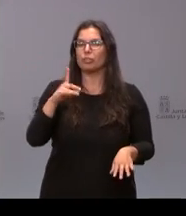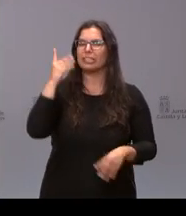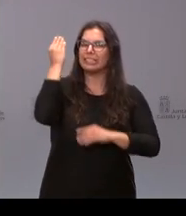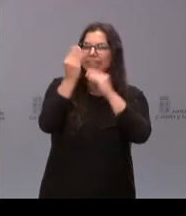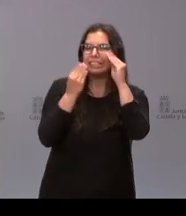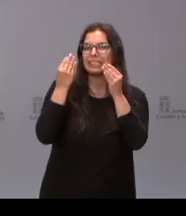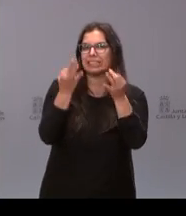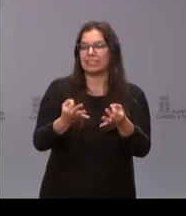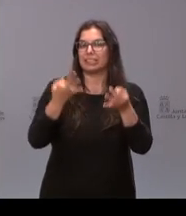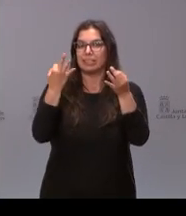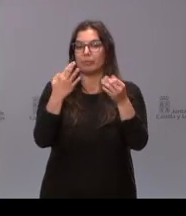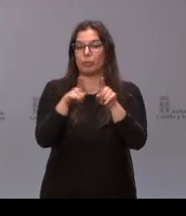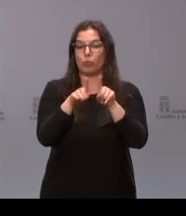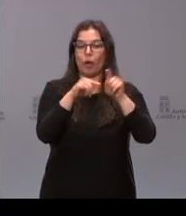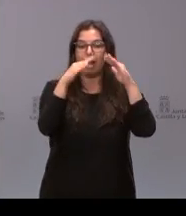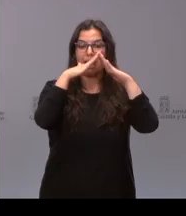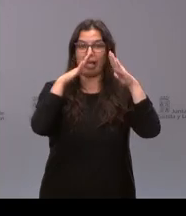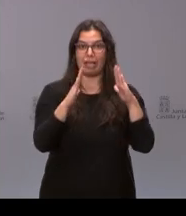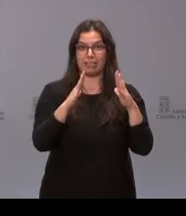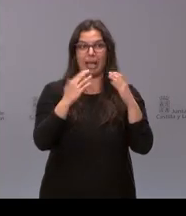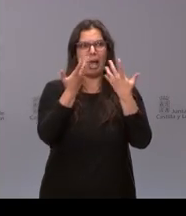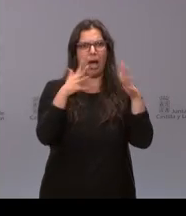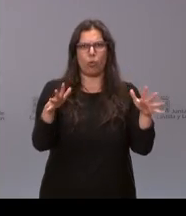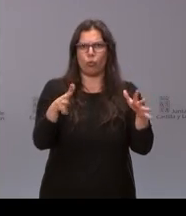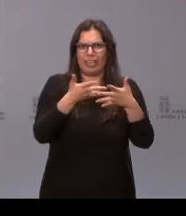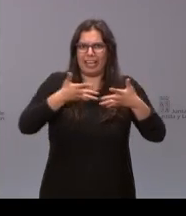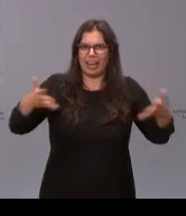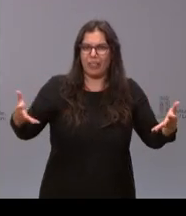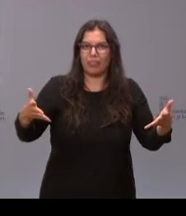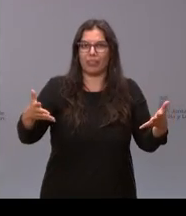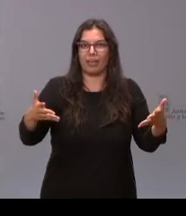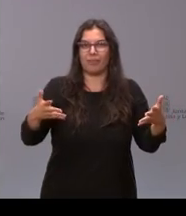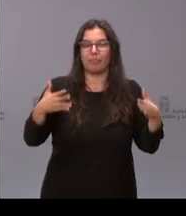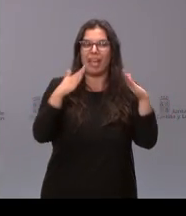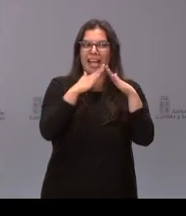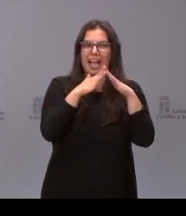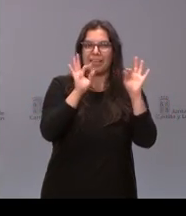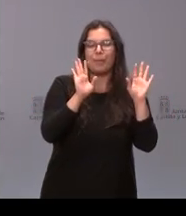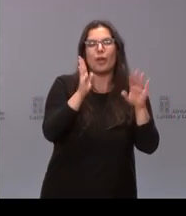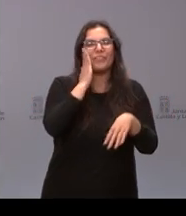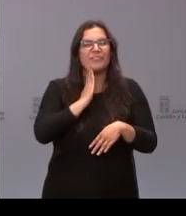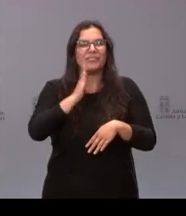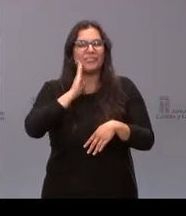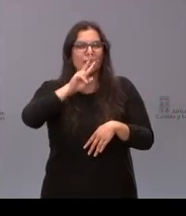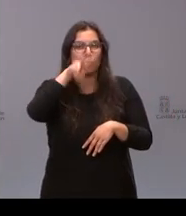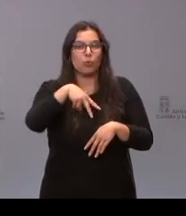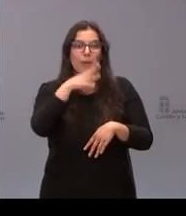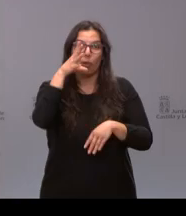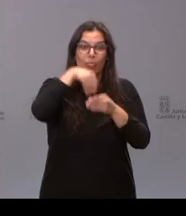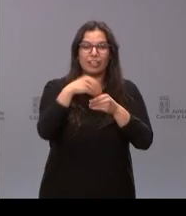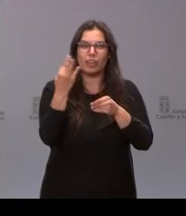que una casa por muy grande que sea nunca será un hogar si no contiene las ganas de vivir